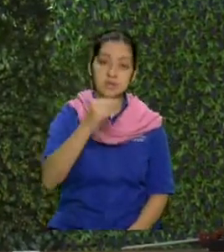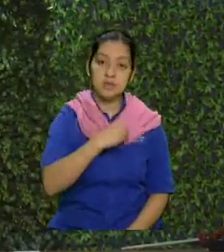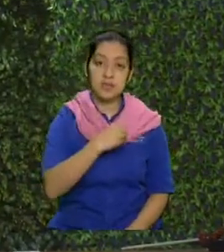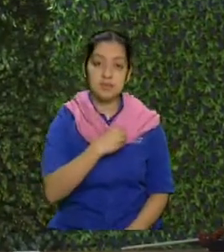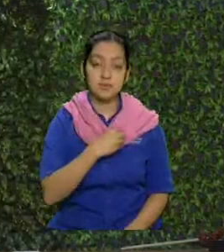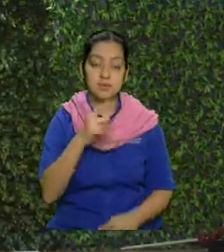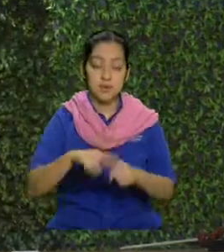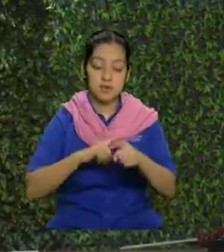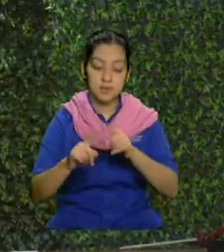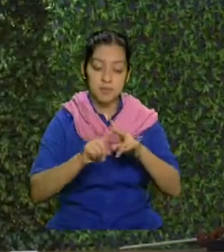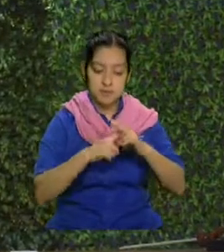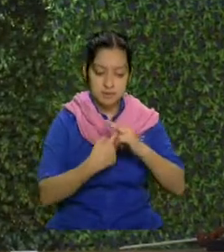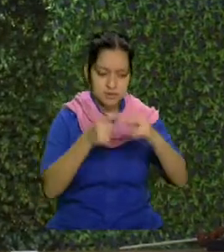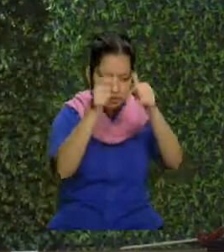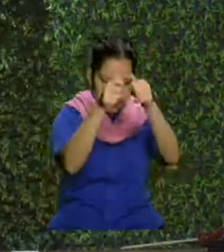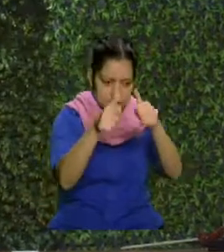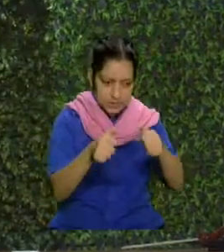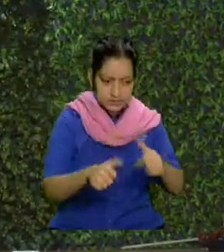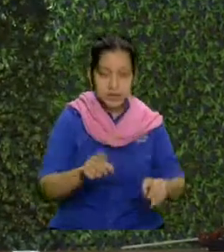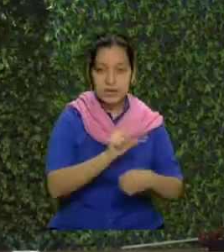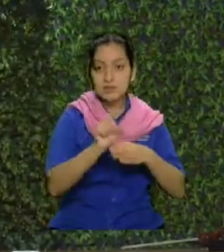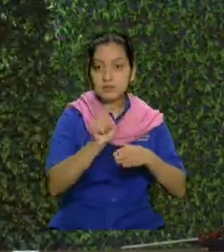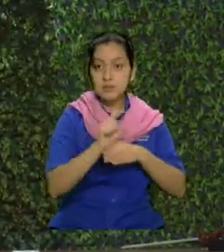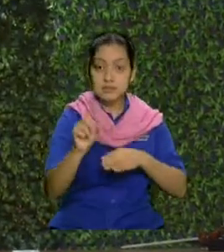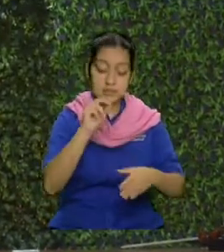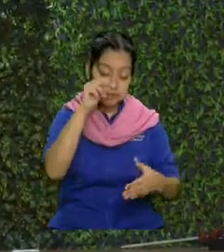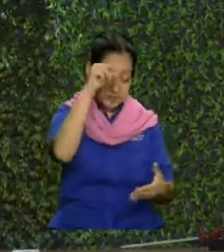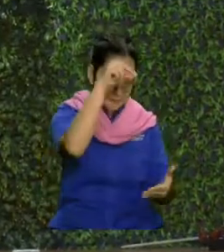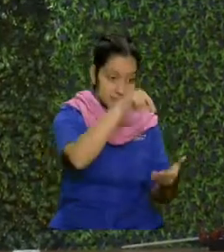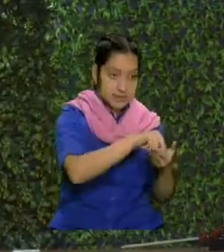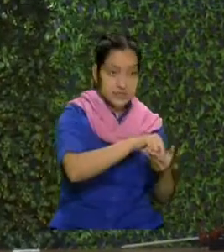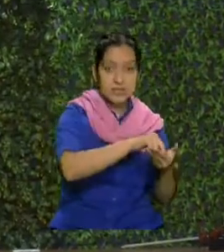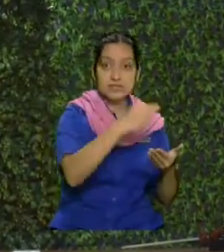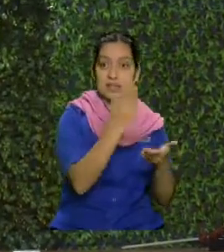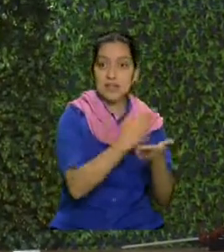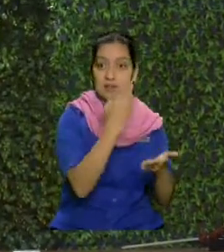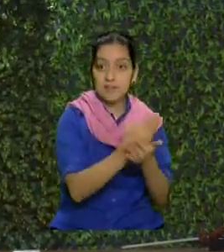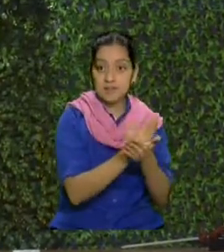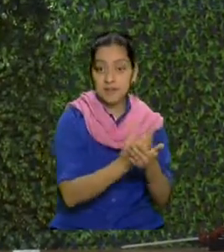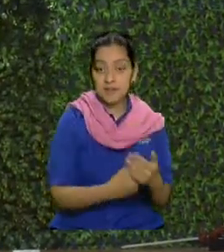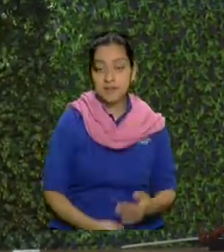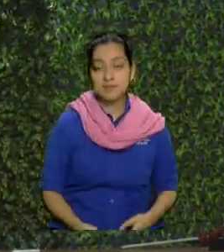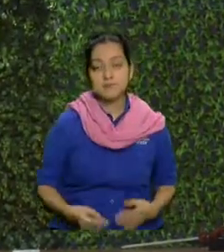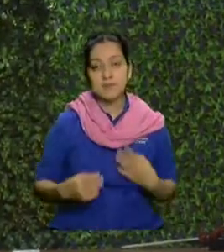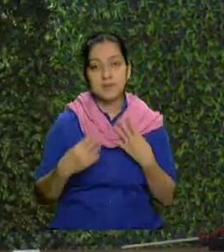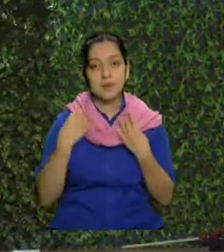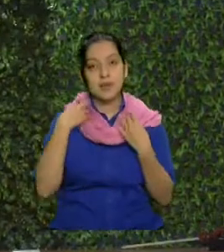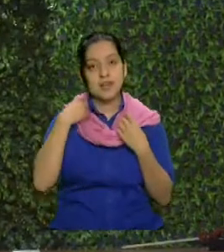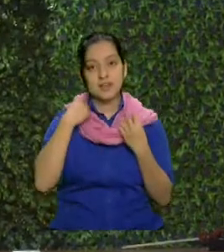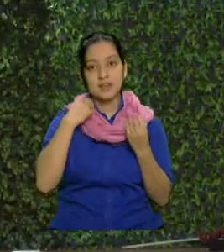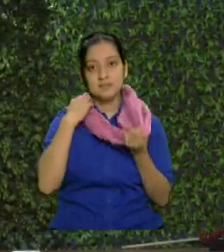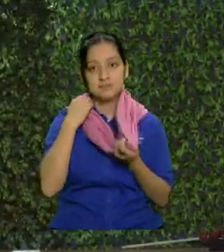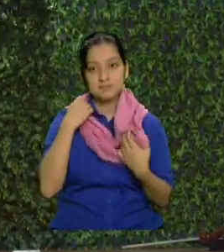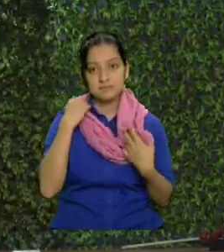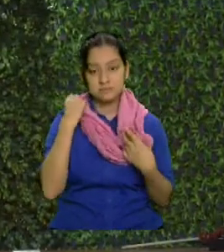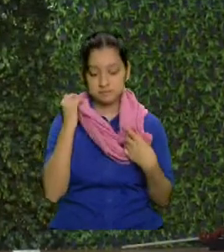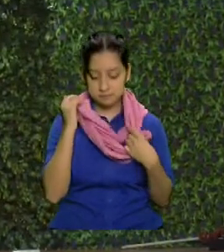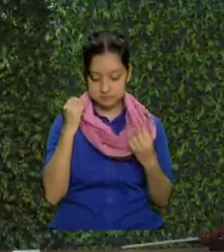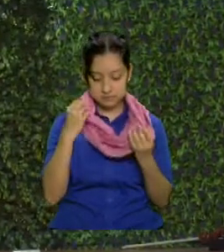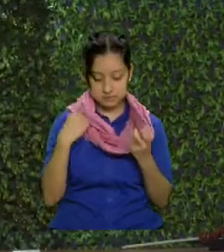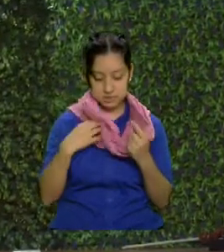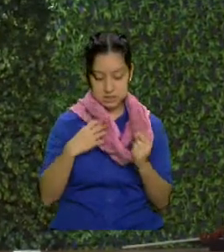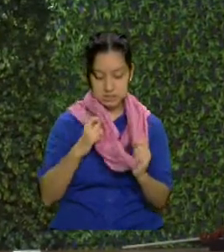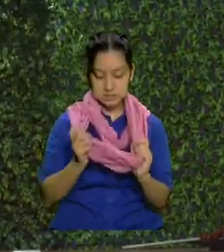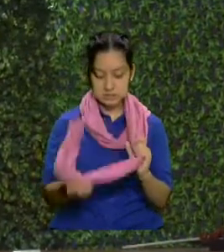a escudriñar aquellas cosas que están encriptadas en la Biblia. Y dijo bien, Harry, cuando dijo que yo iba a seguir hablando de